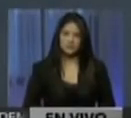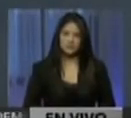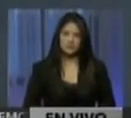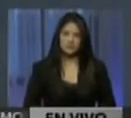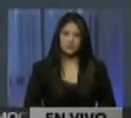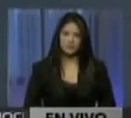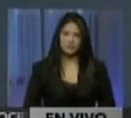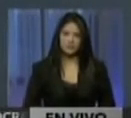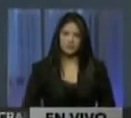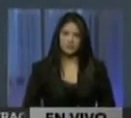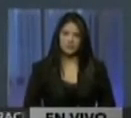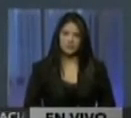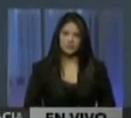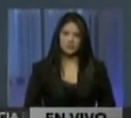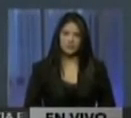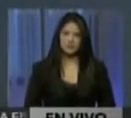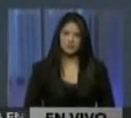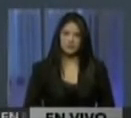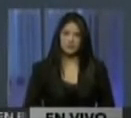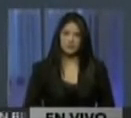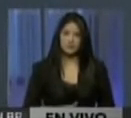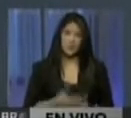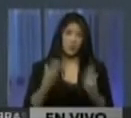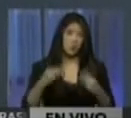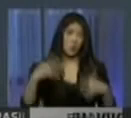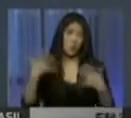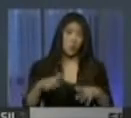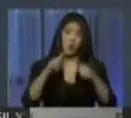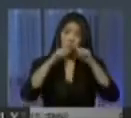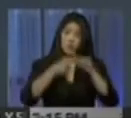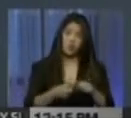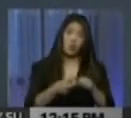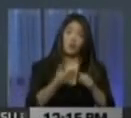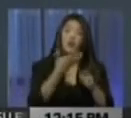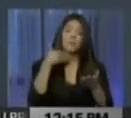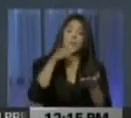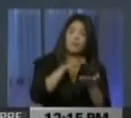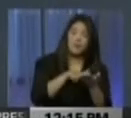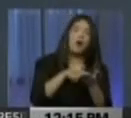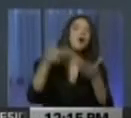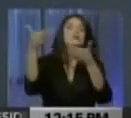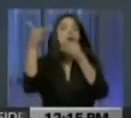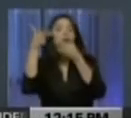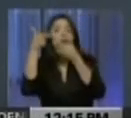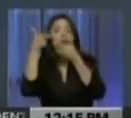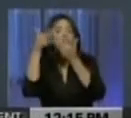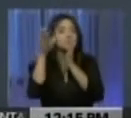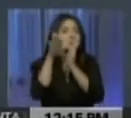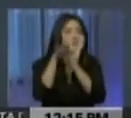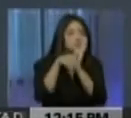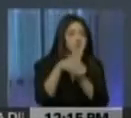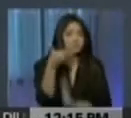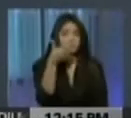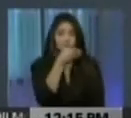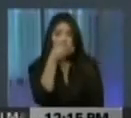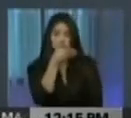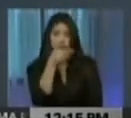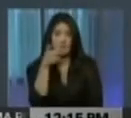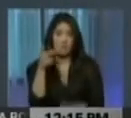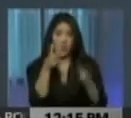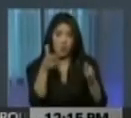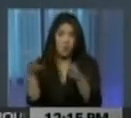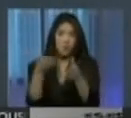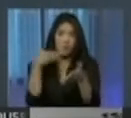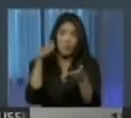Más altos índices de homicidio, secuestro, robo, paramilitarismo, sicariato,